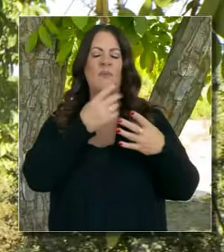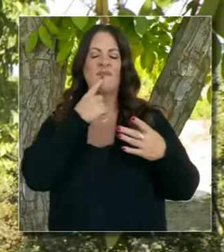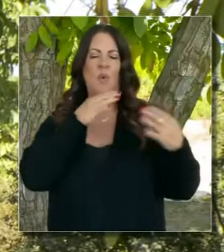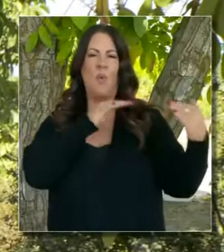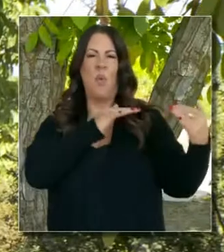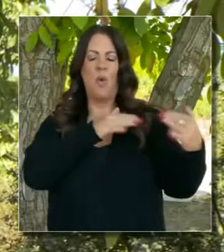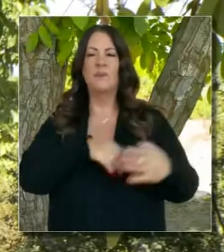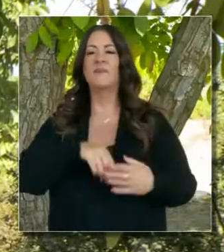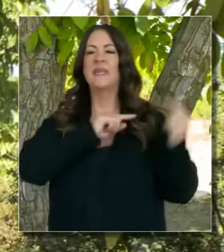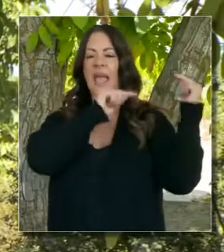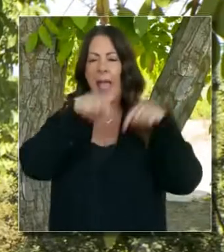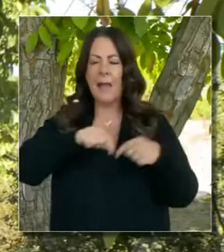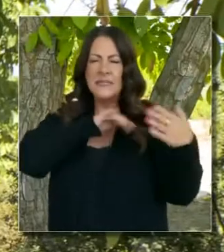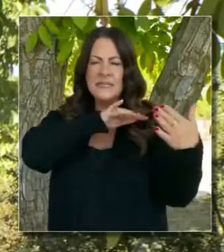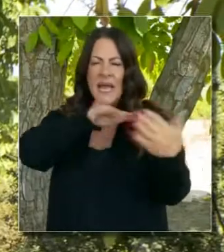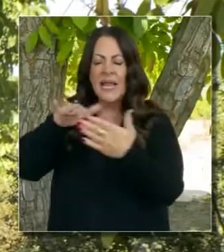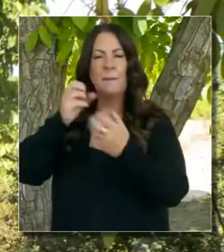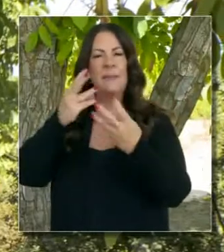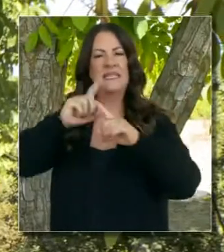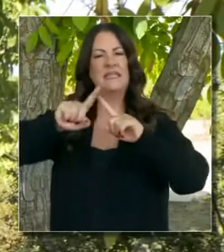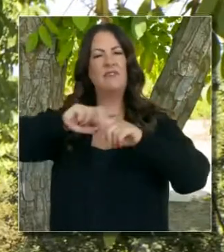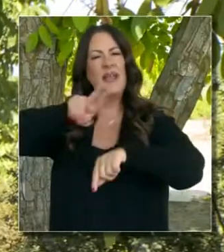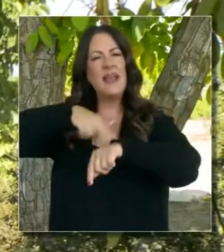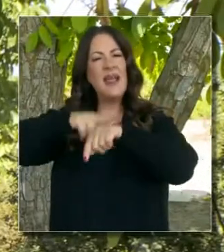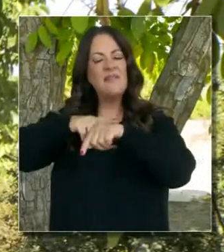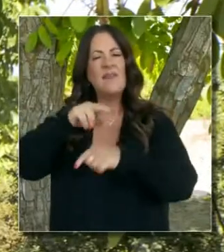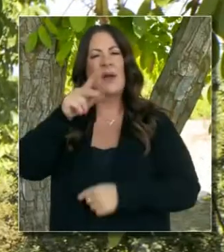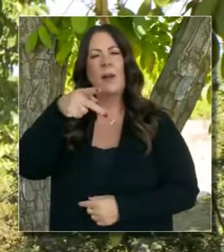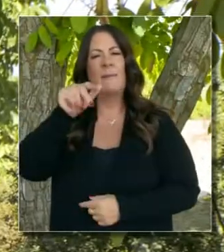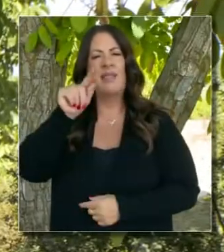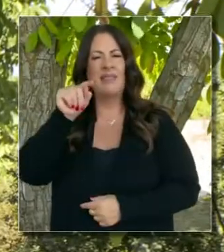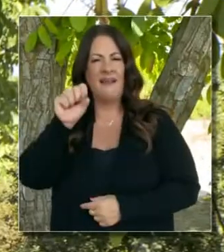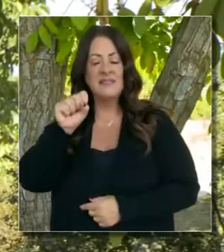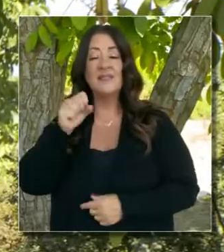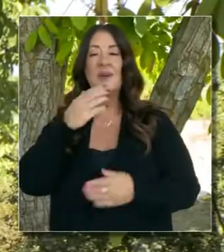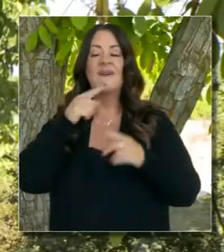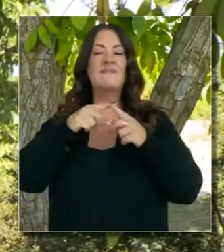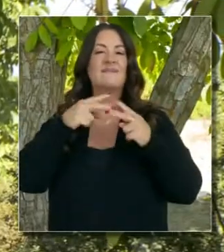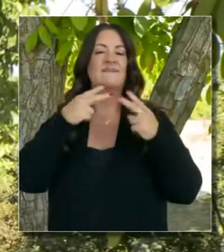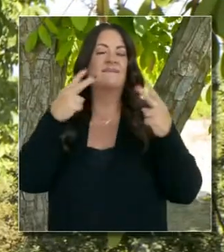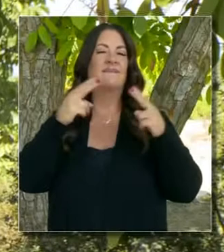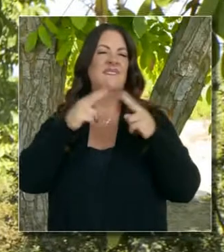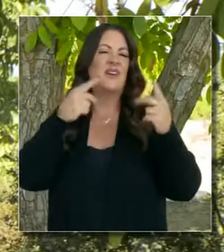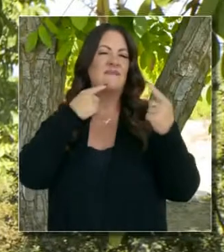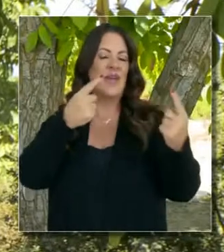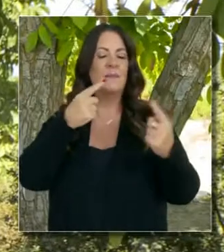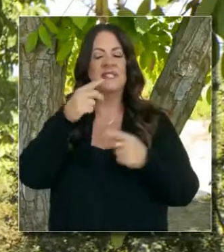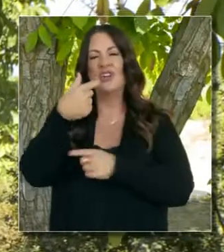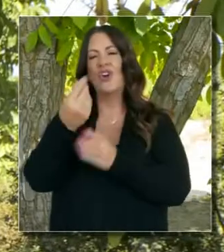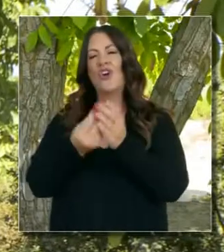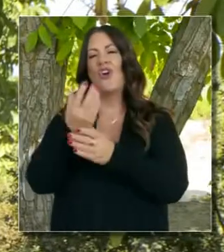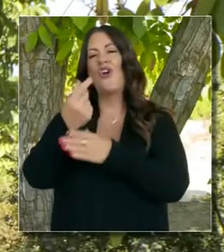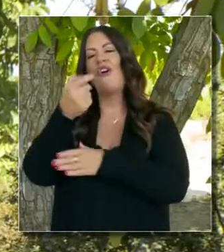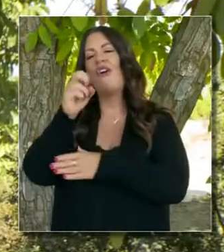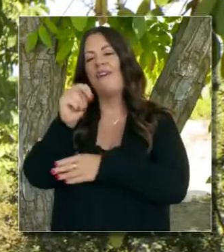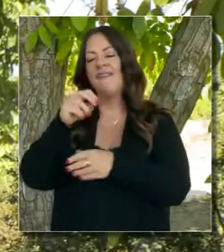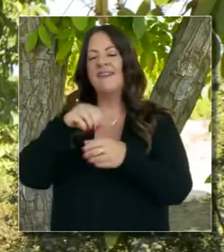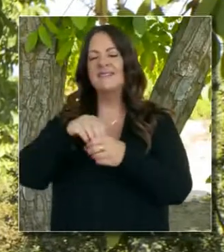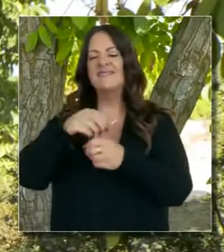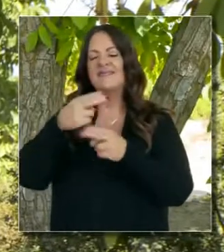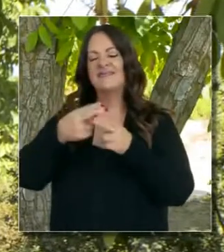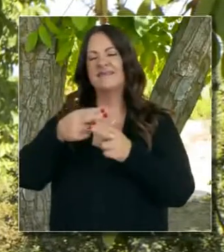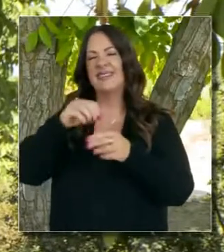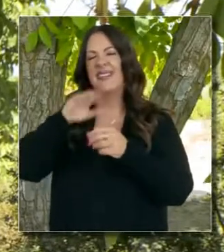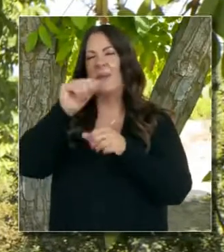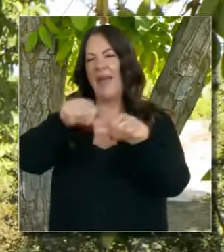enfocado en las plantas nativas de California. Hay un jardín mensis maravilloso en el área de la Bahía que es testamento a su